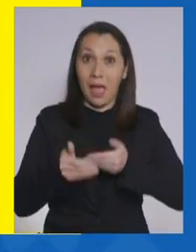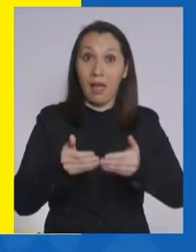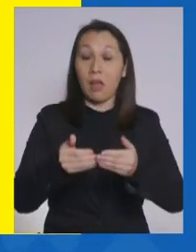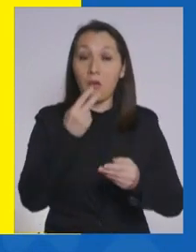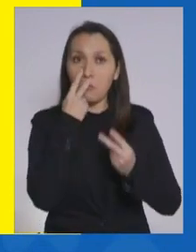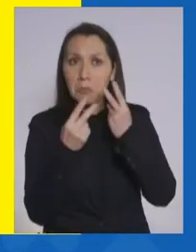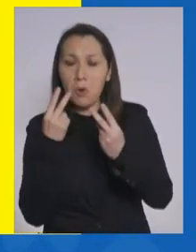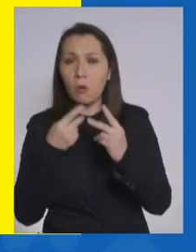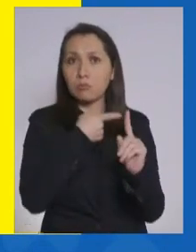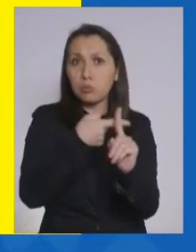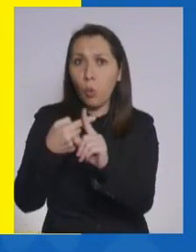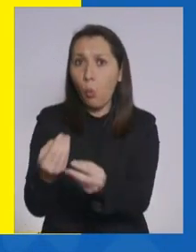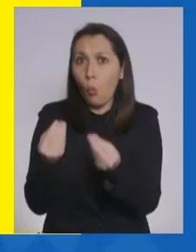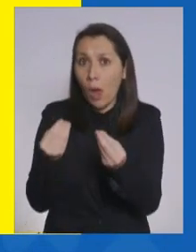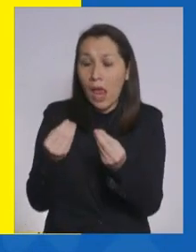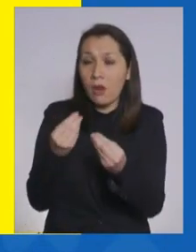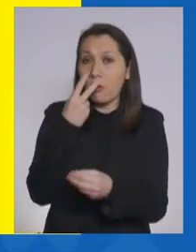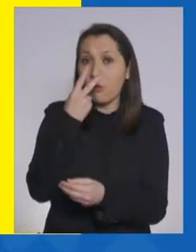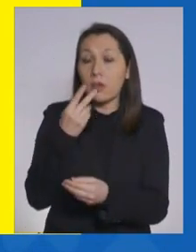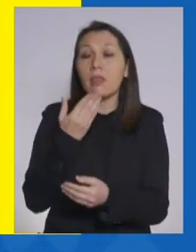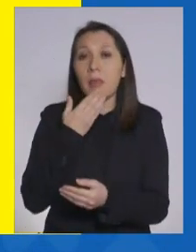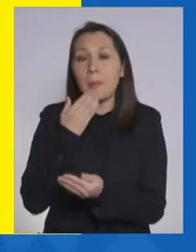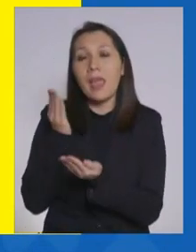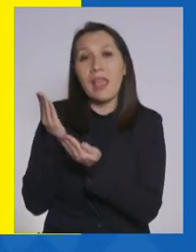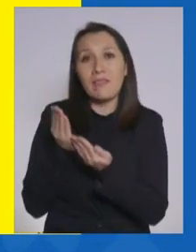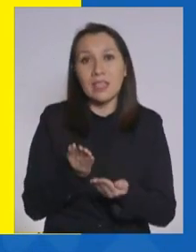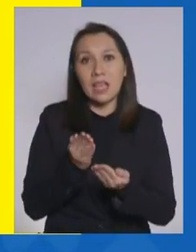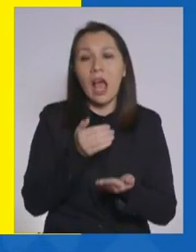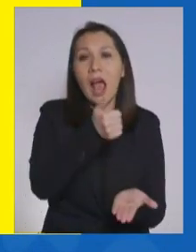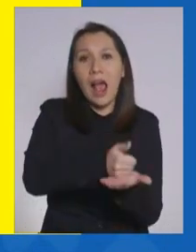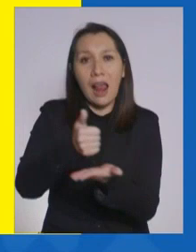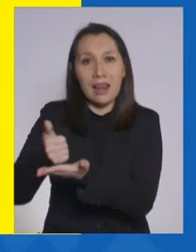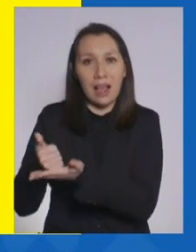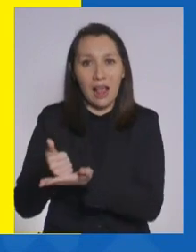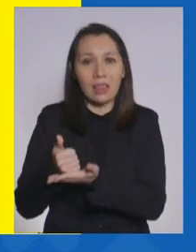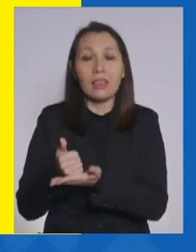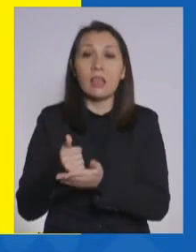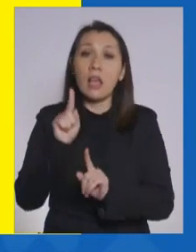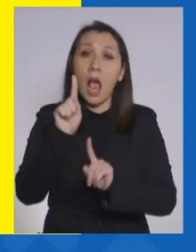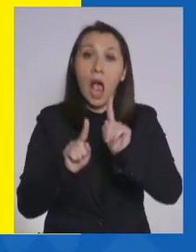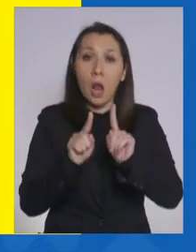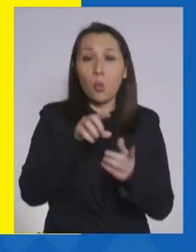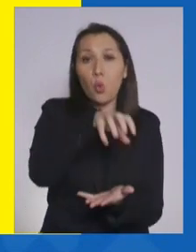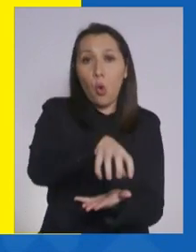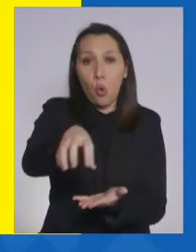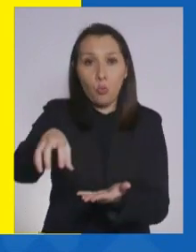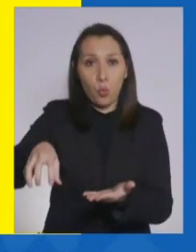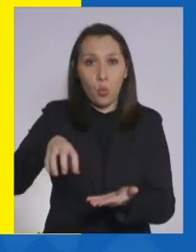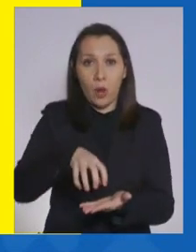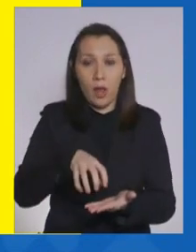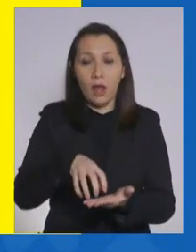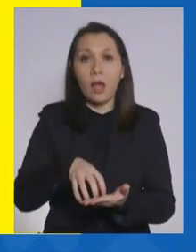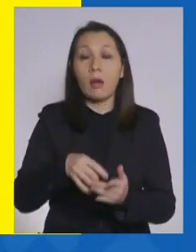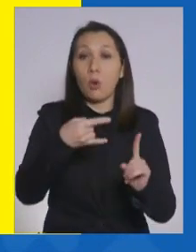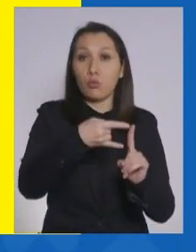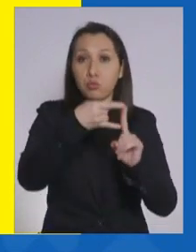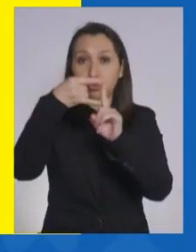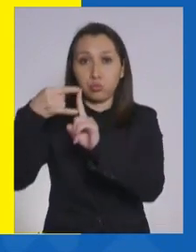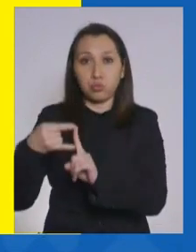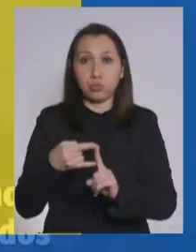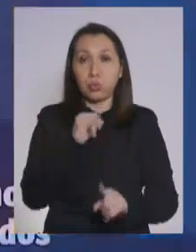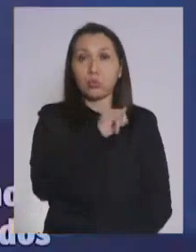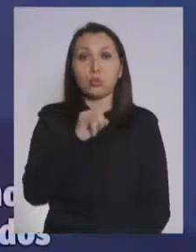positivos, y tenemos invitados a los alcaldes de algunas de estas comunas por vía Zoom,